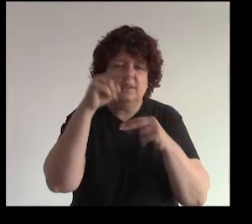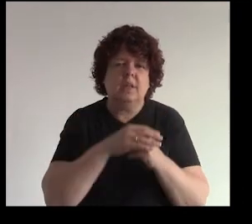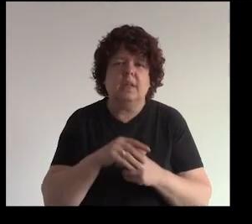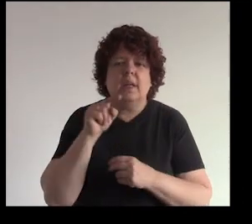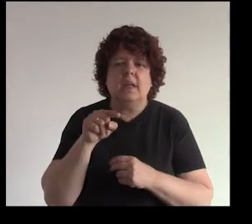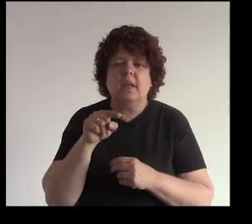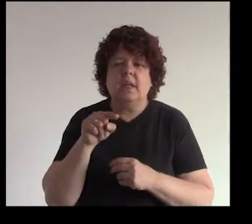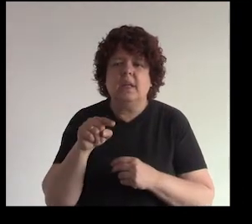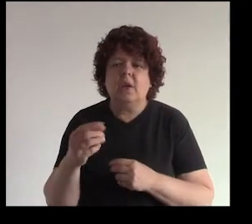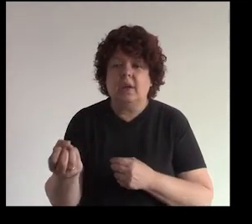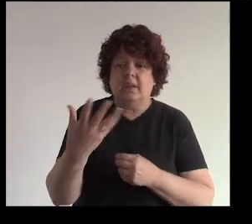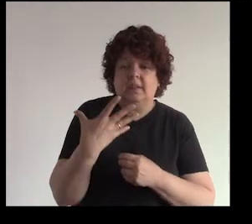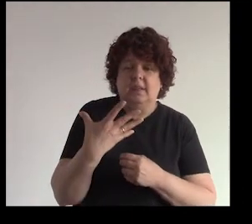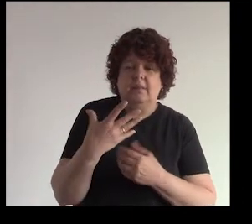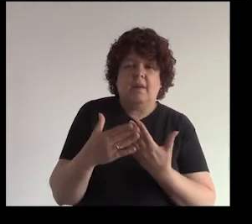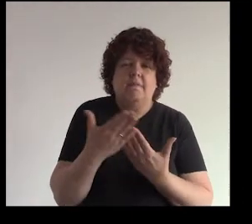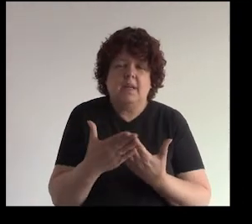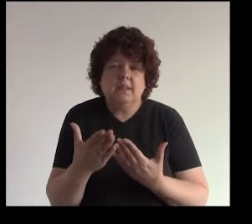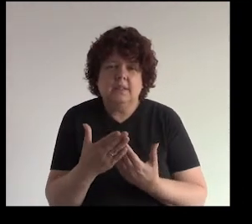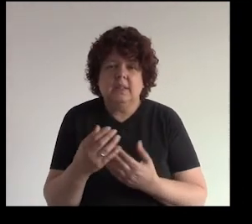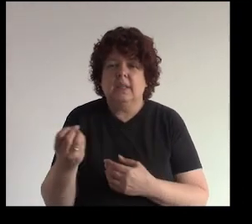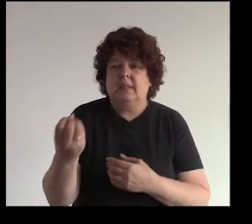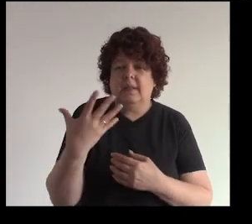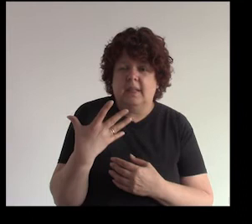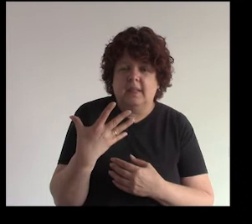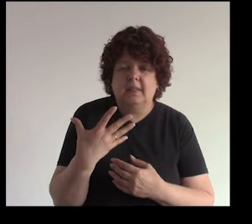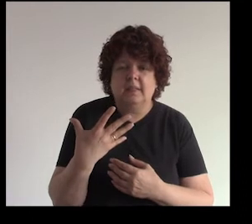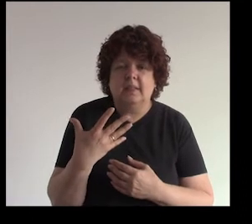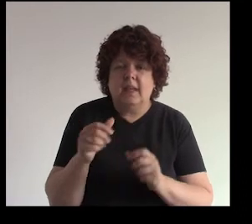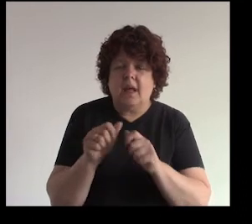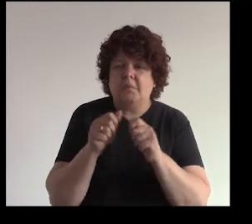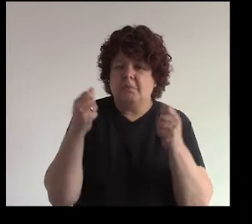noticia y la recibo así tan fácilmente tan